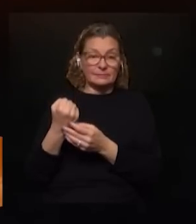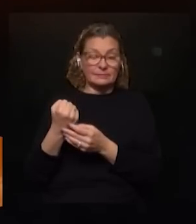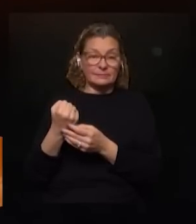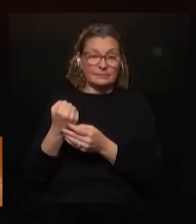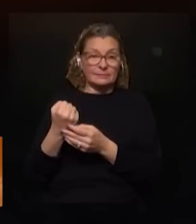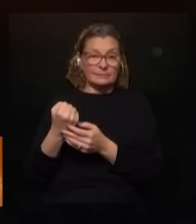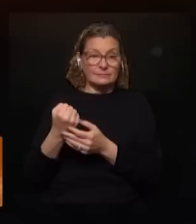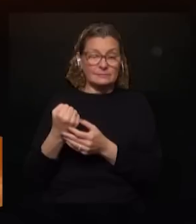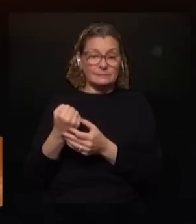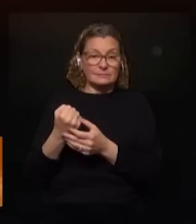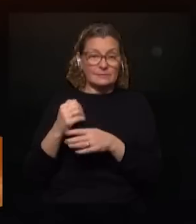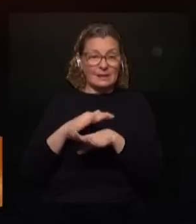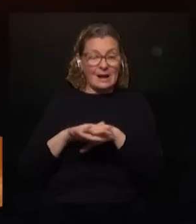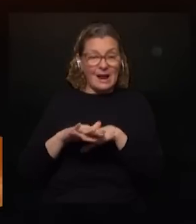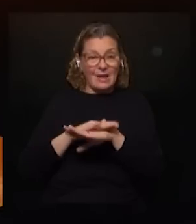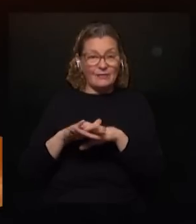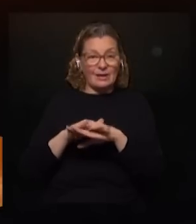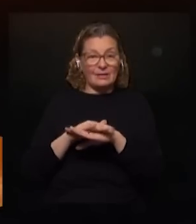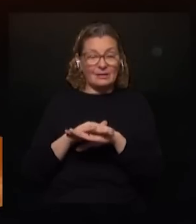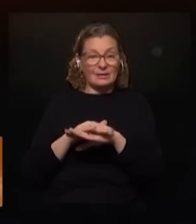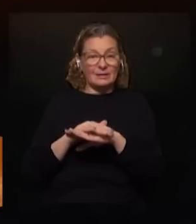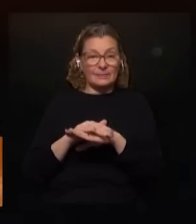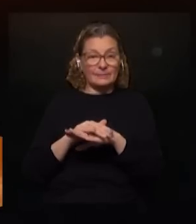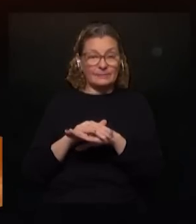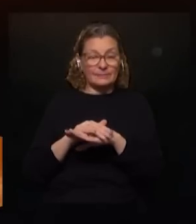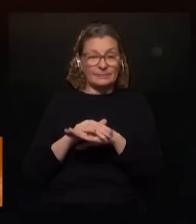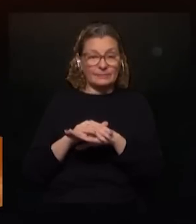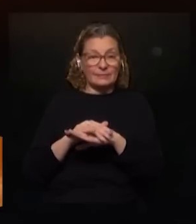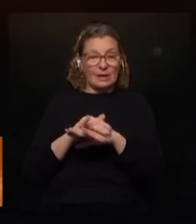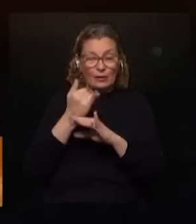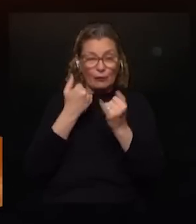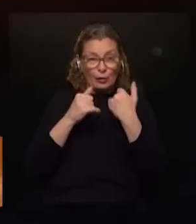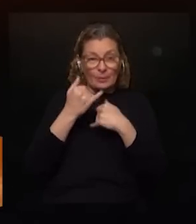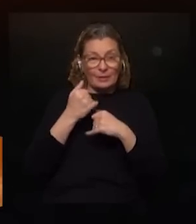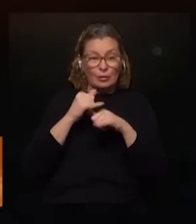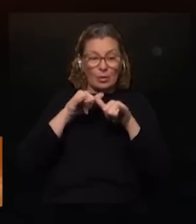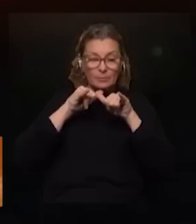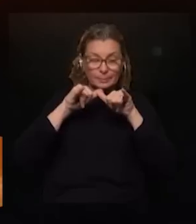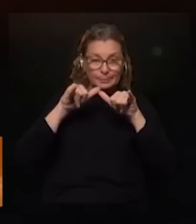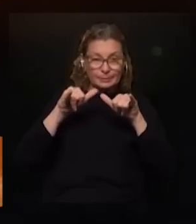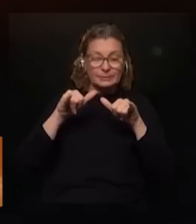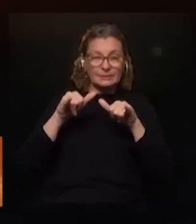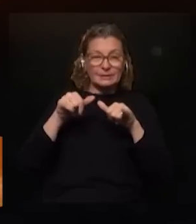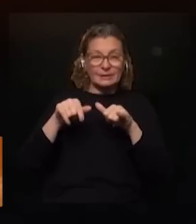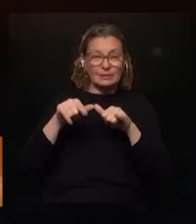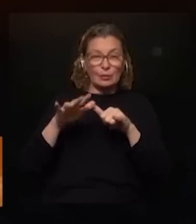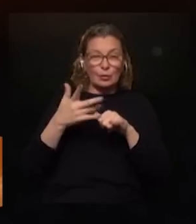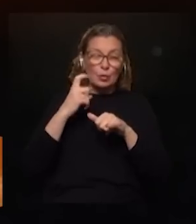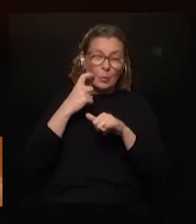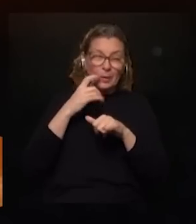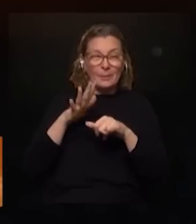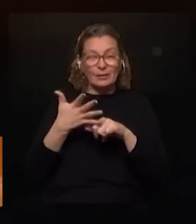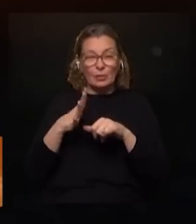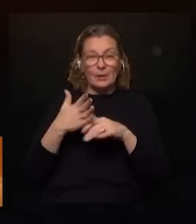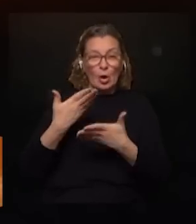la base que hay según lo que han informado los promotores pero estas cifras más o menos